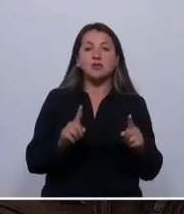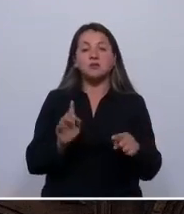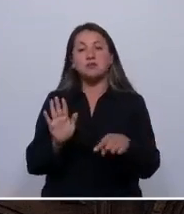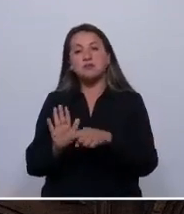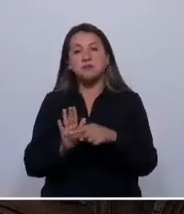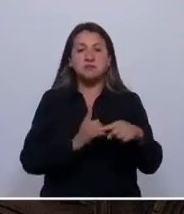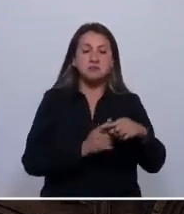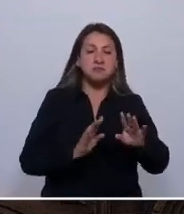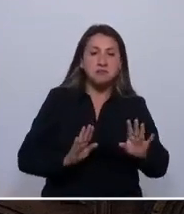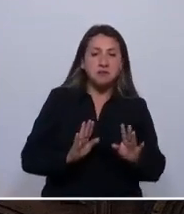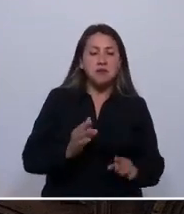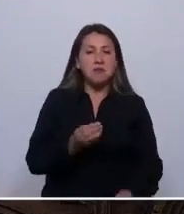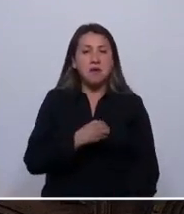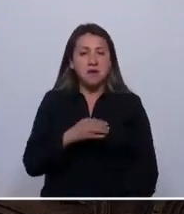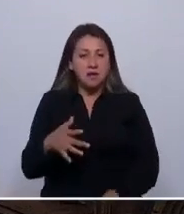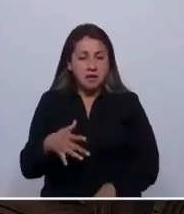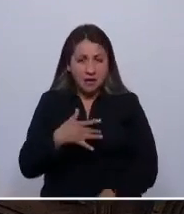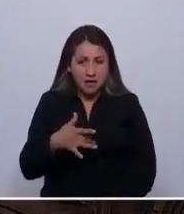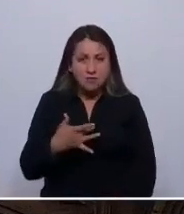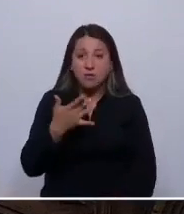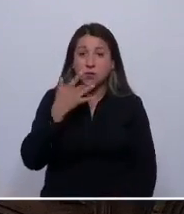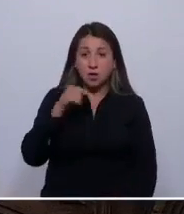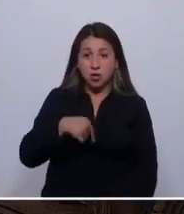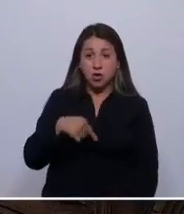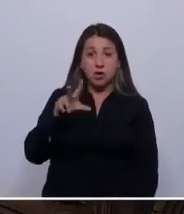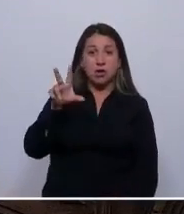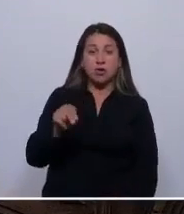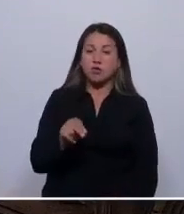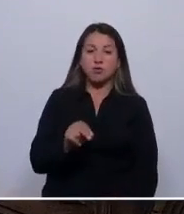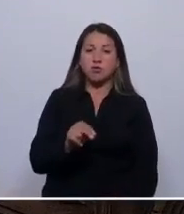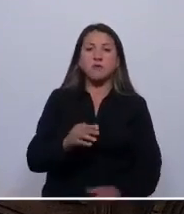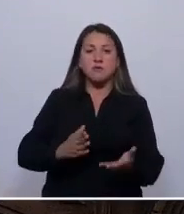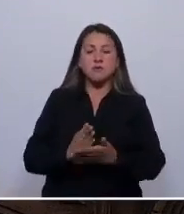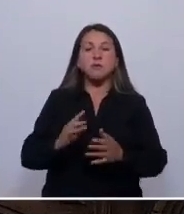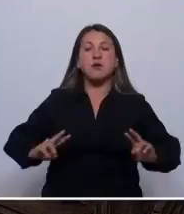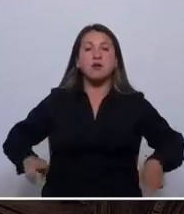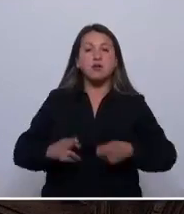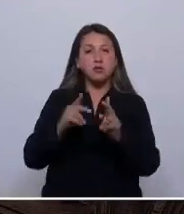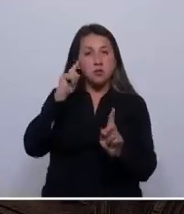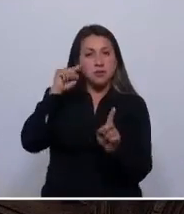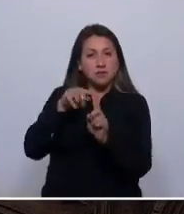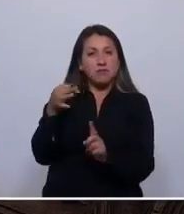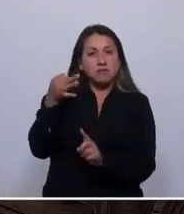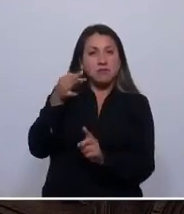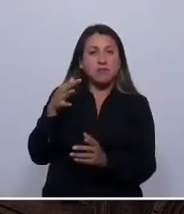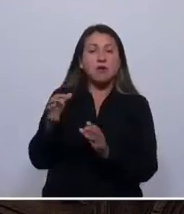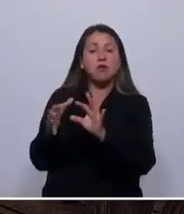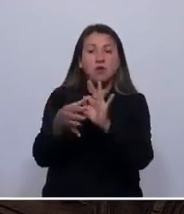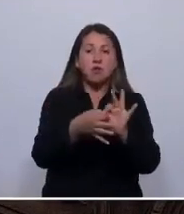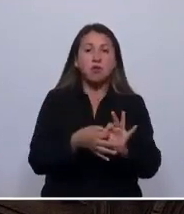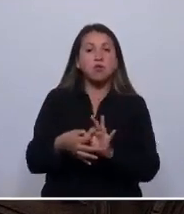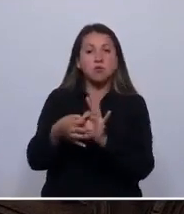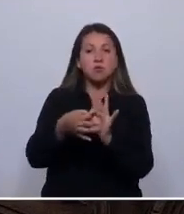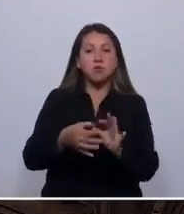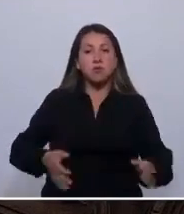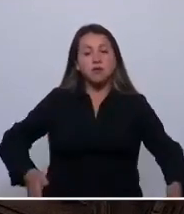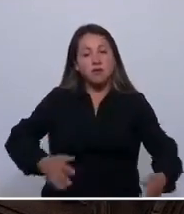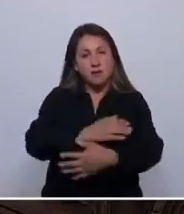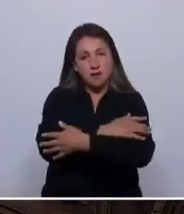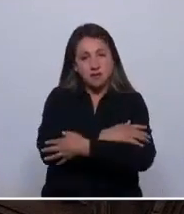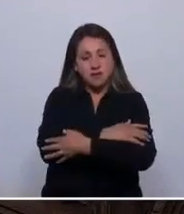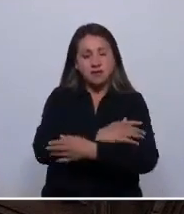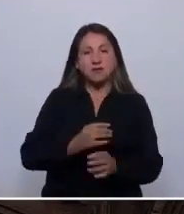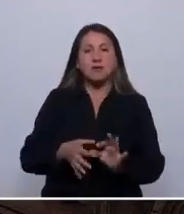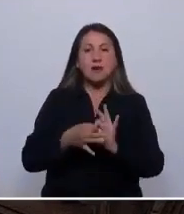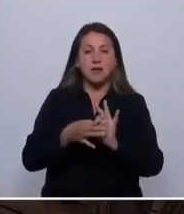No habrán más años de alegría negada, porque hoy nosotras construimos nuestro destino, juntas y abrazadas. Gracias.